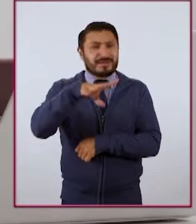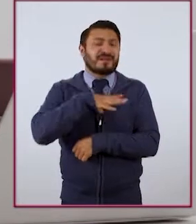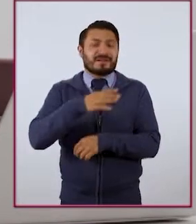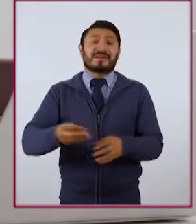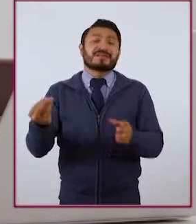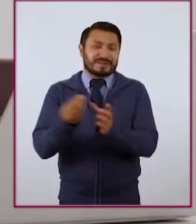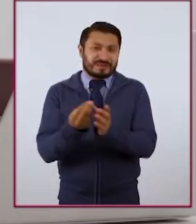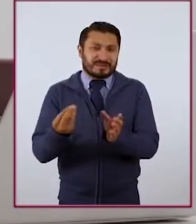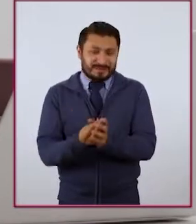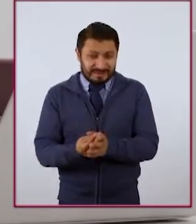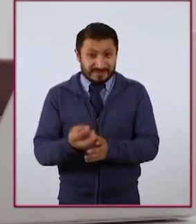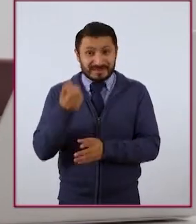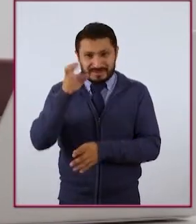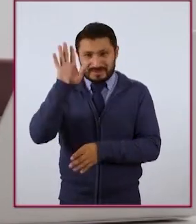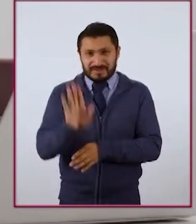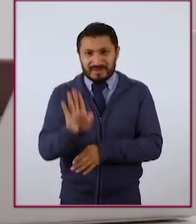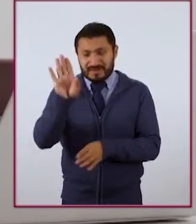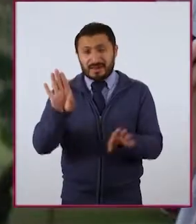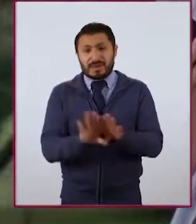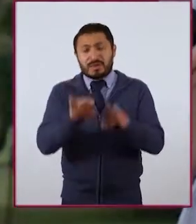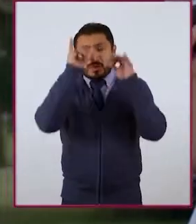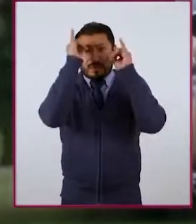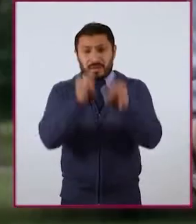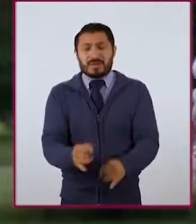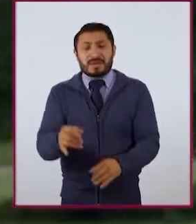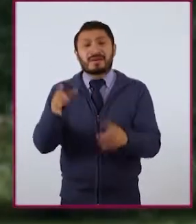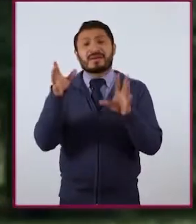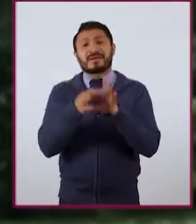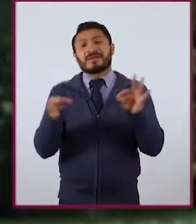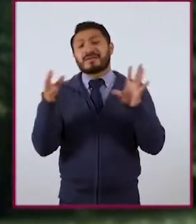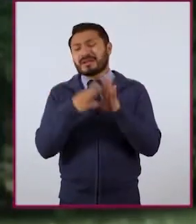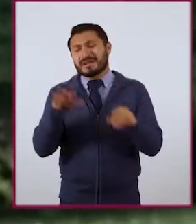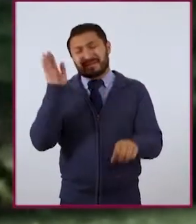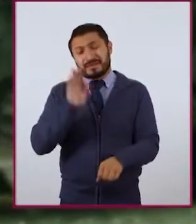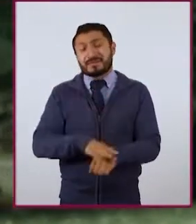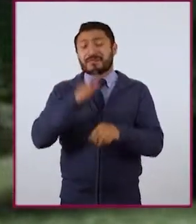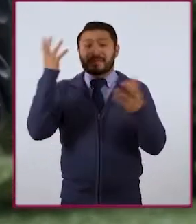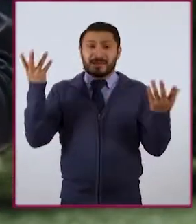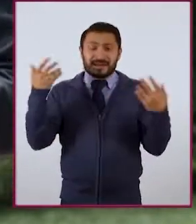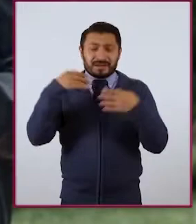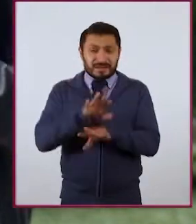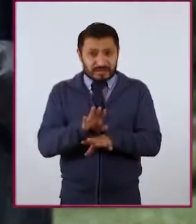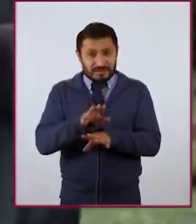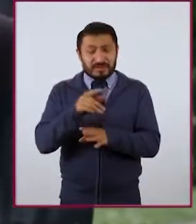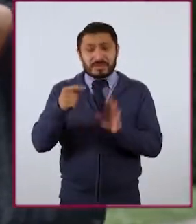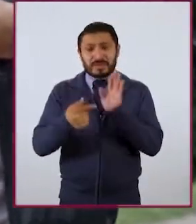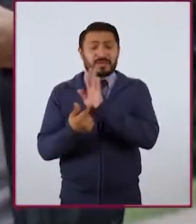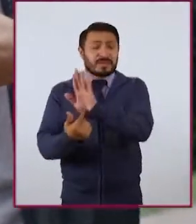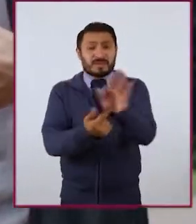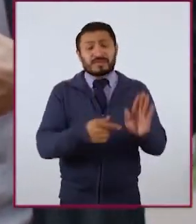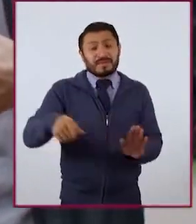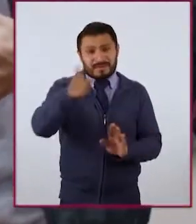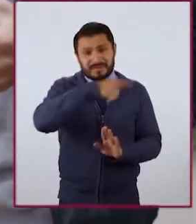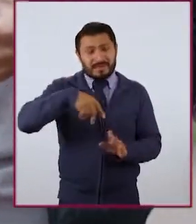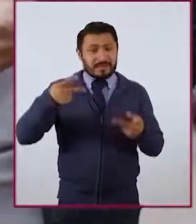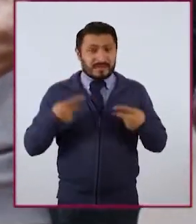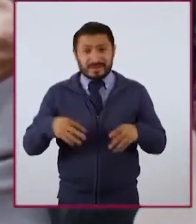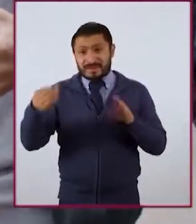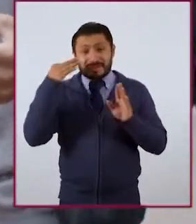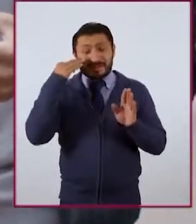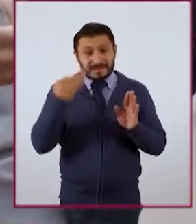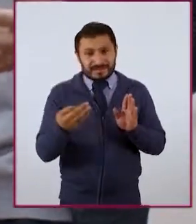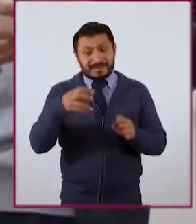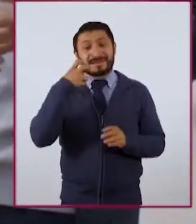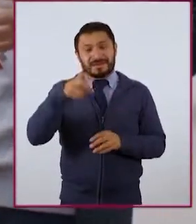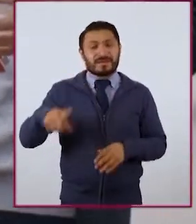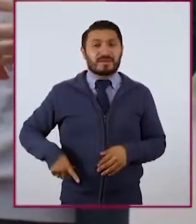intimidad. Tal parece que nuestra personalidad se define cada vez más por lo que mostramos a las y los demás. Es por ello que los gobiernos